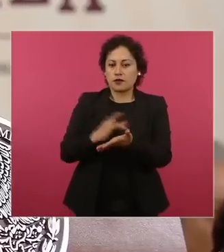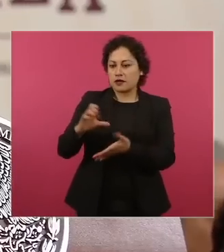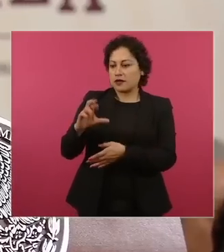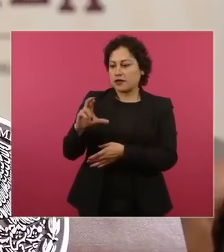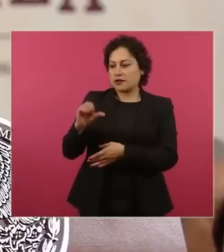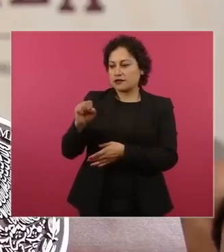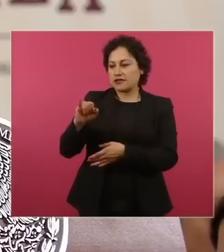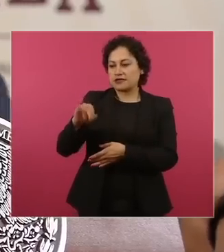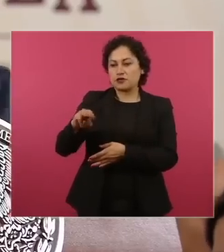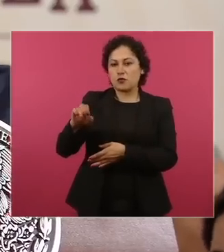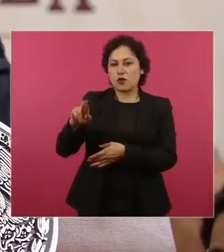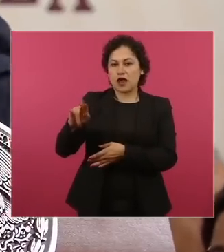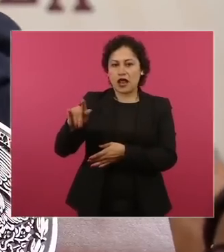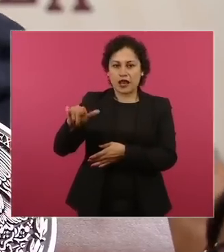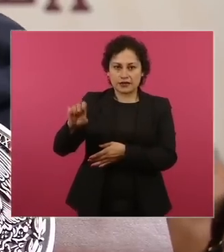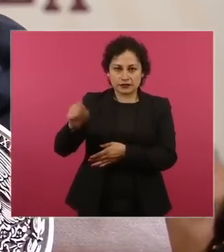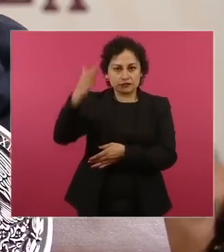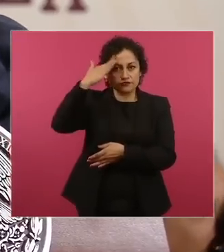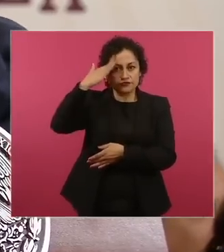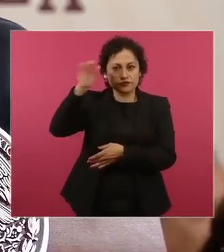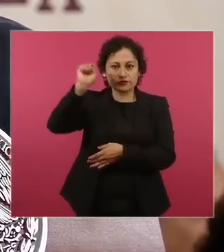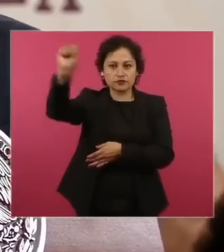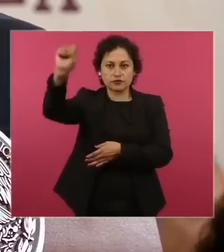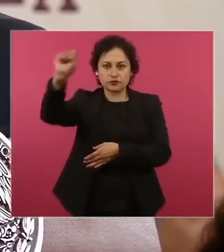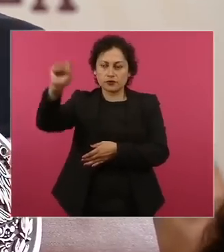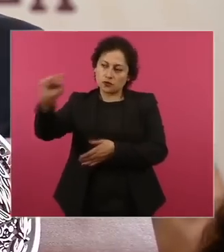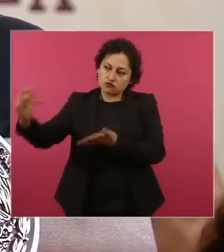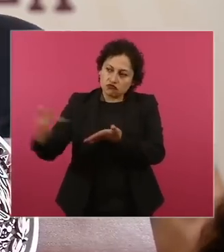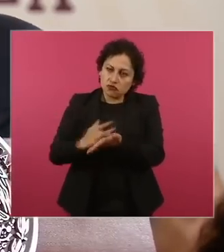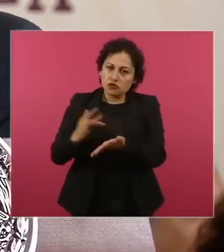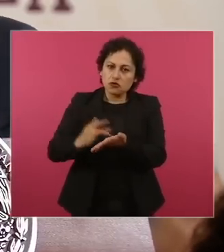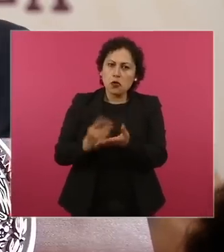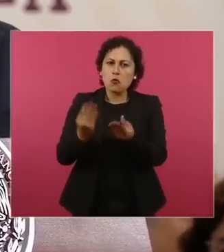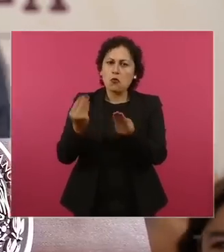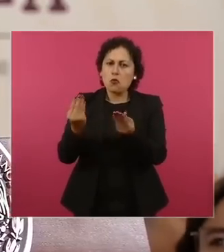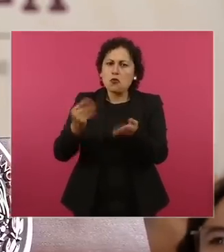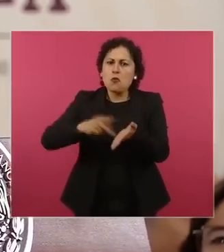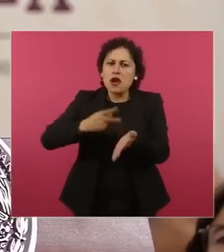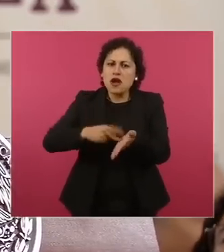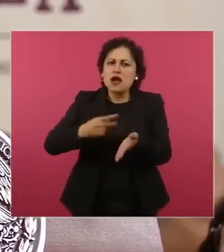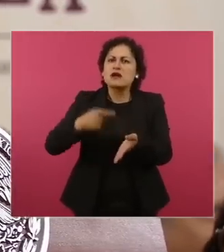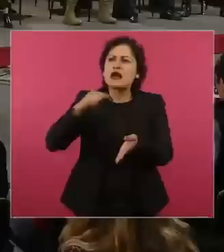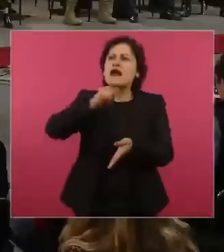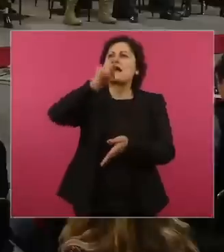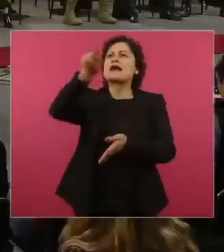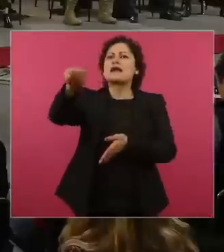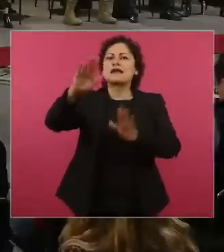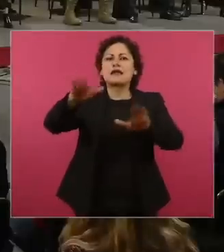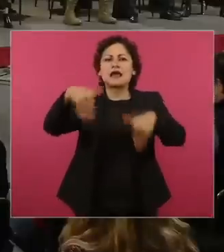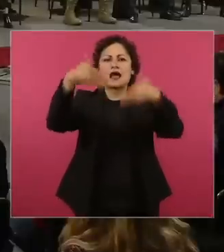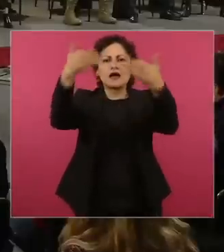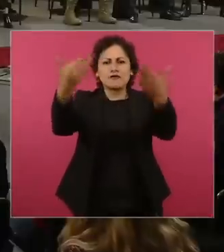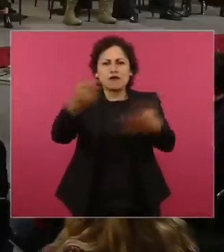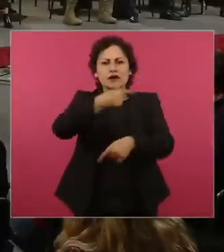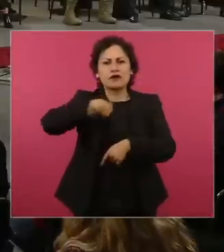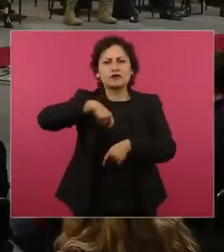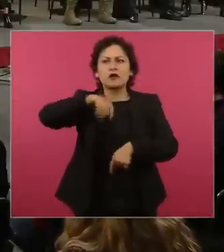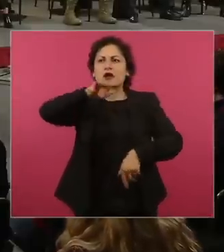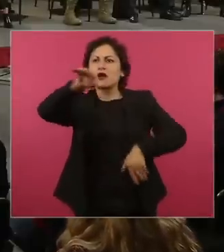líder del Barzón Popular, en varias ocasiones estuvimos aquí afuera, tratando de llamar la atención del señor presidente,